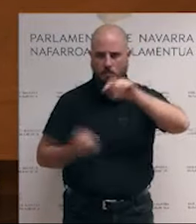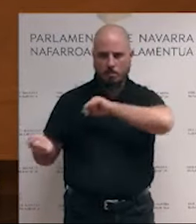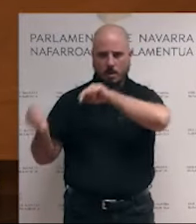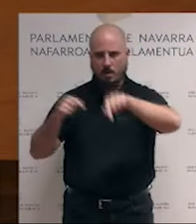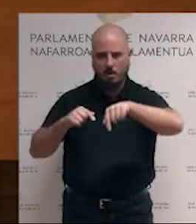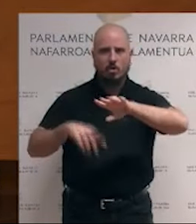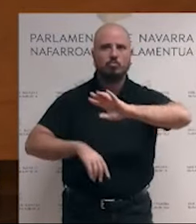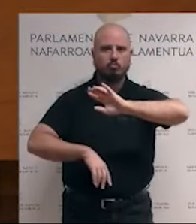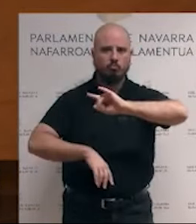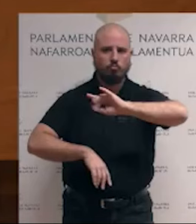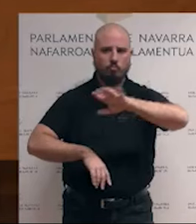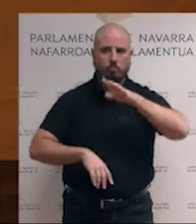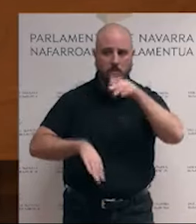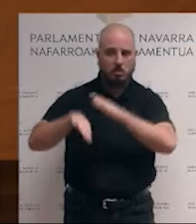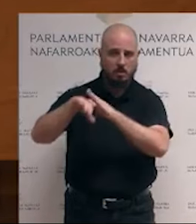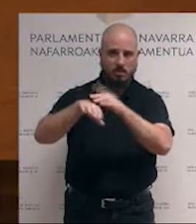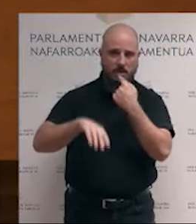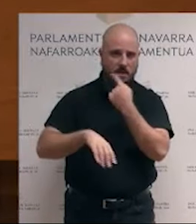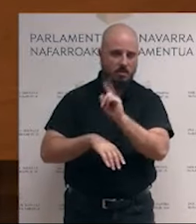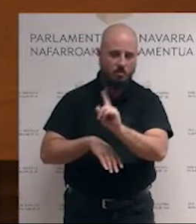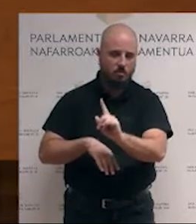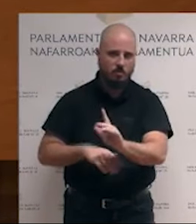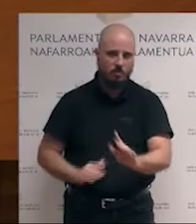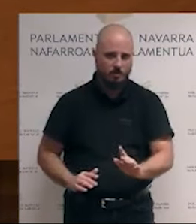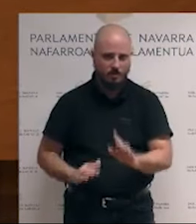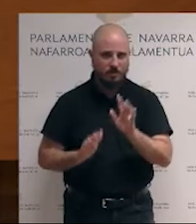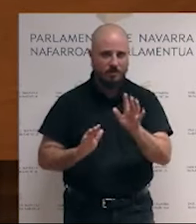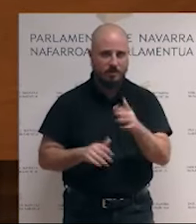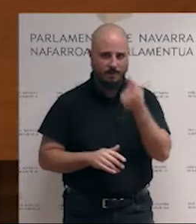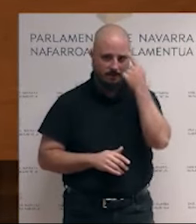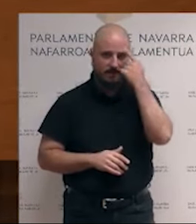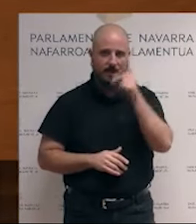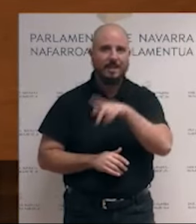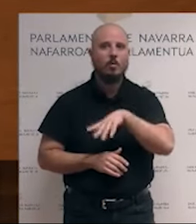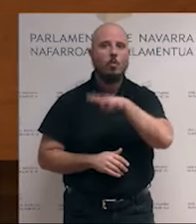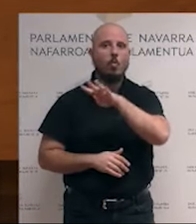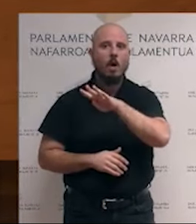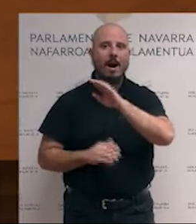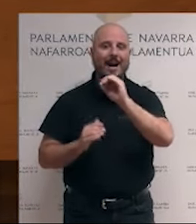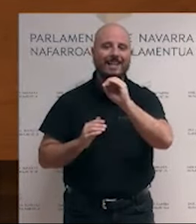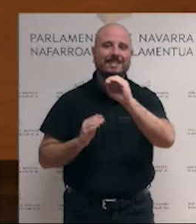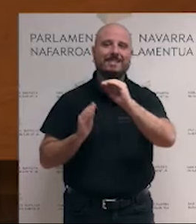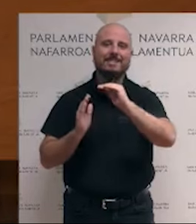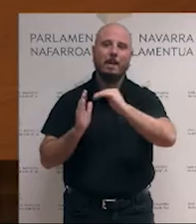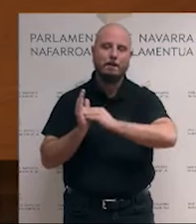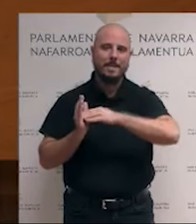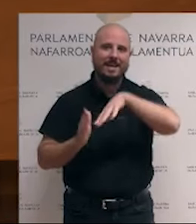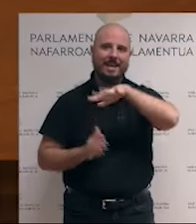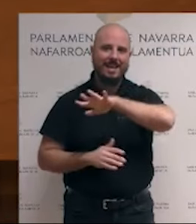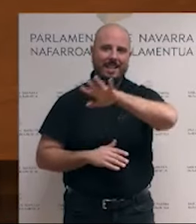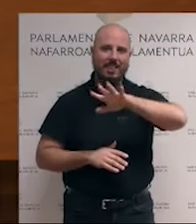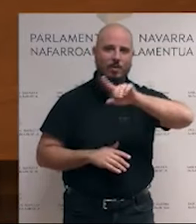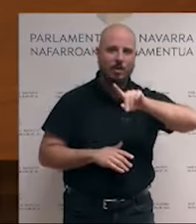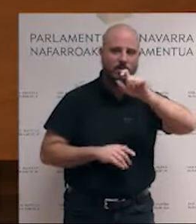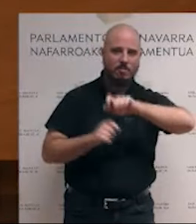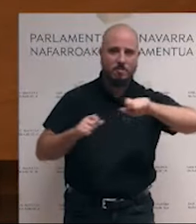por los motivos que aducen las derechas. Recordemos que 40.551 personas han muerto desde el año